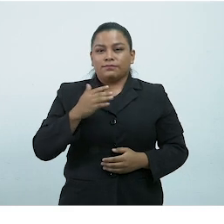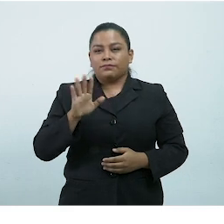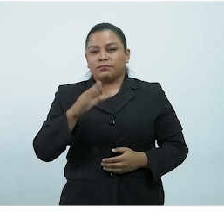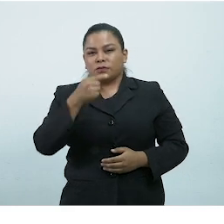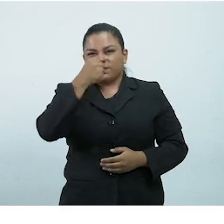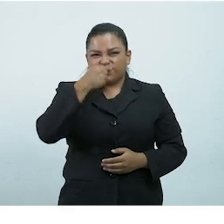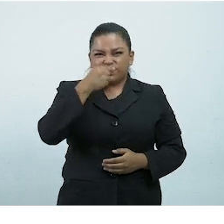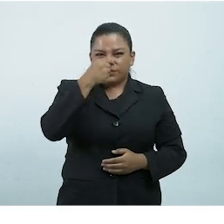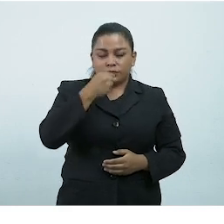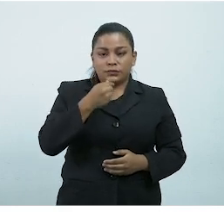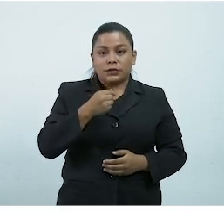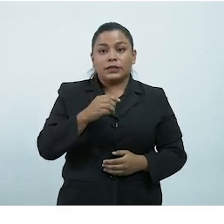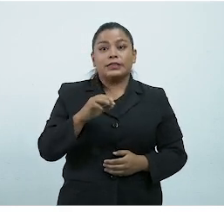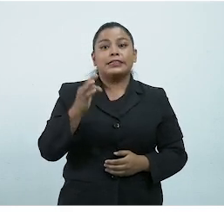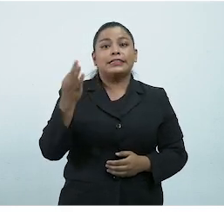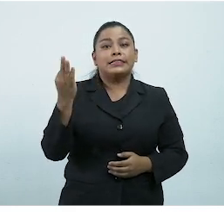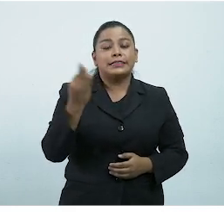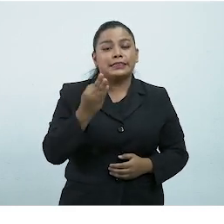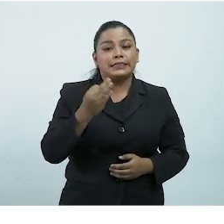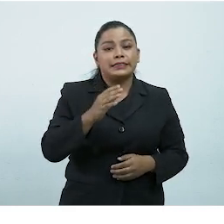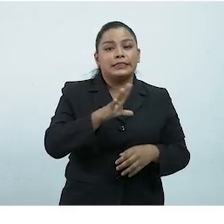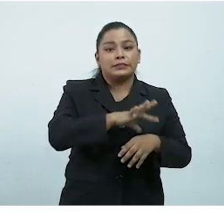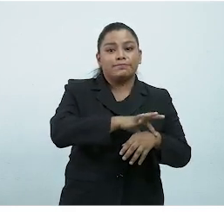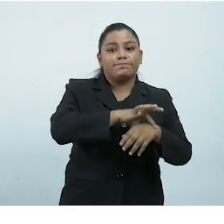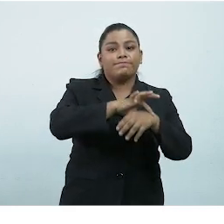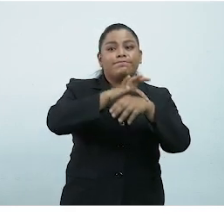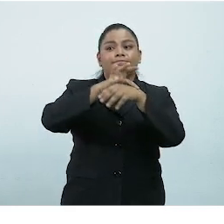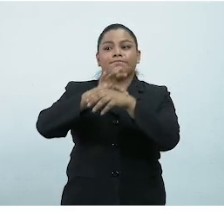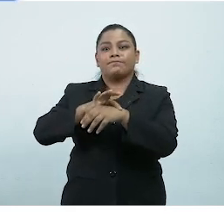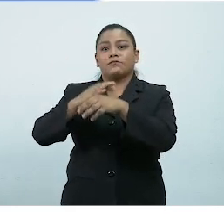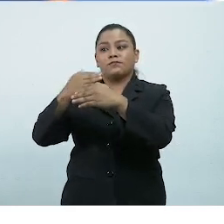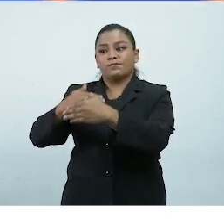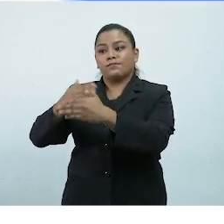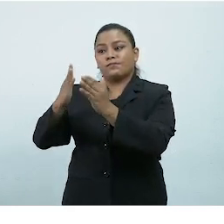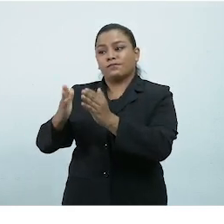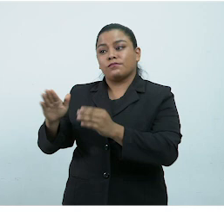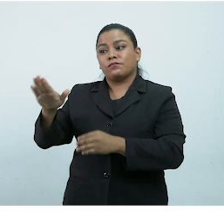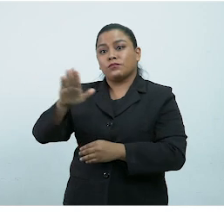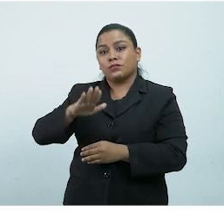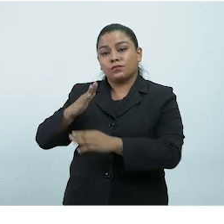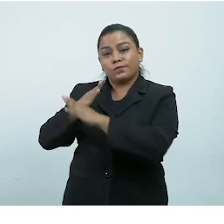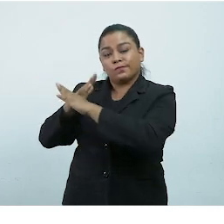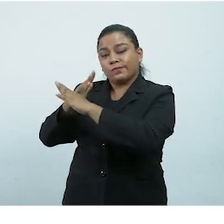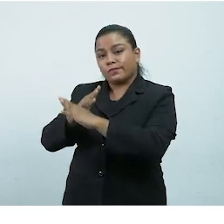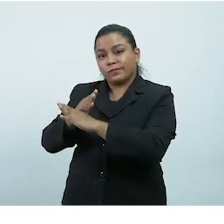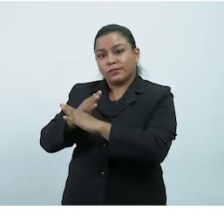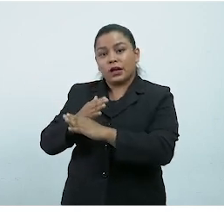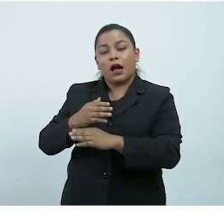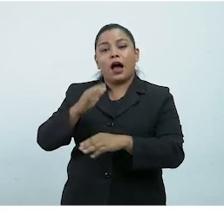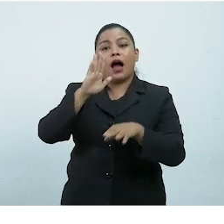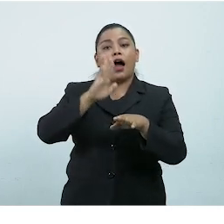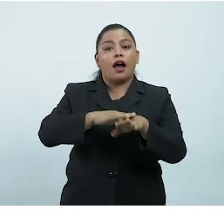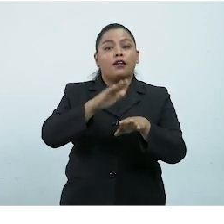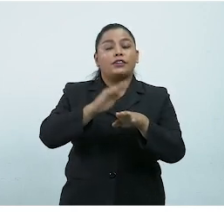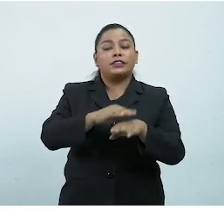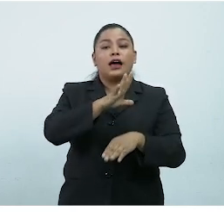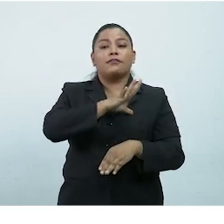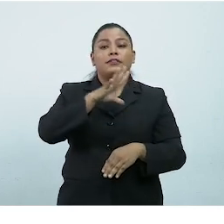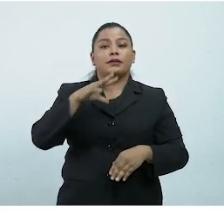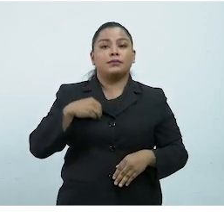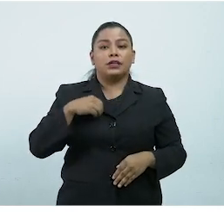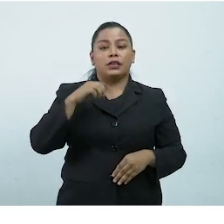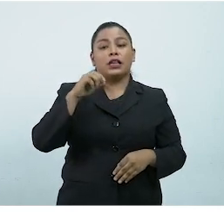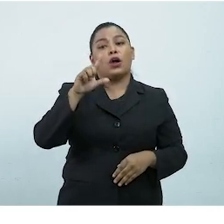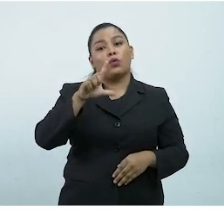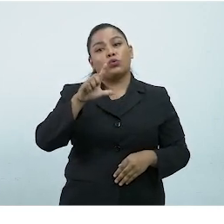Se debe llevar inmediatamente a la persona al espacio de contención designado Llamar al contacto familiar al